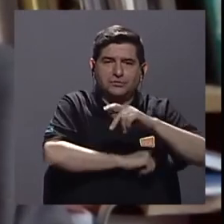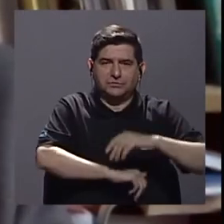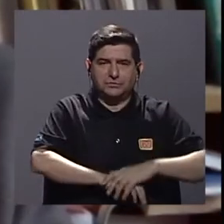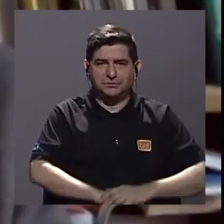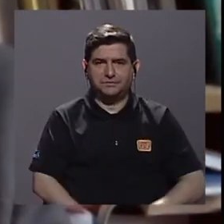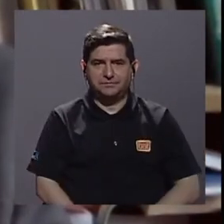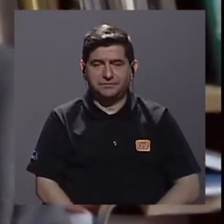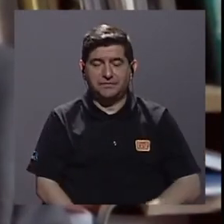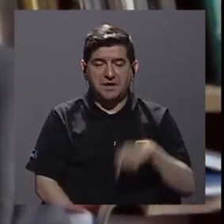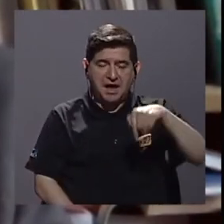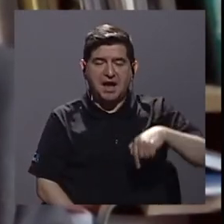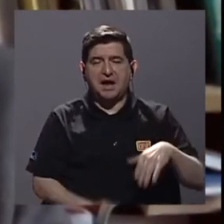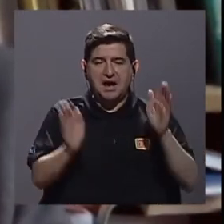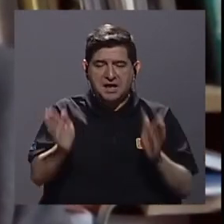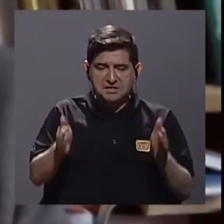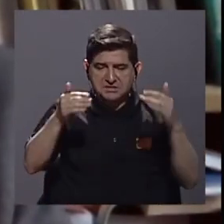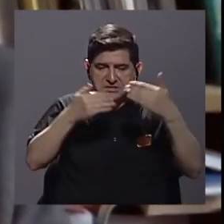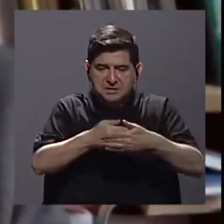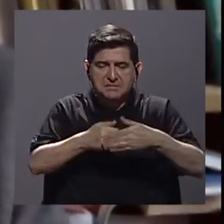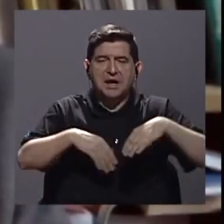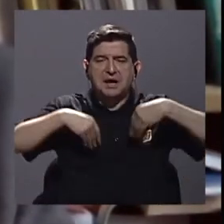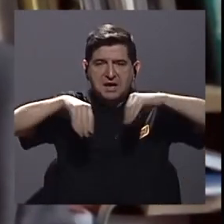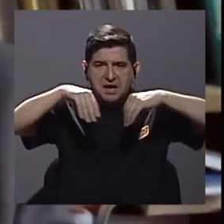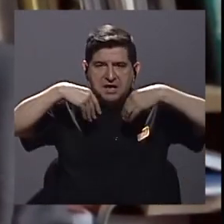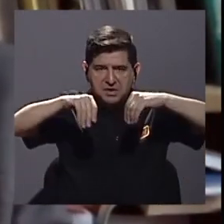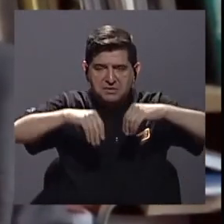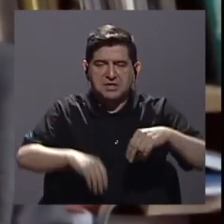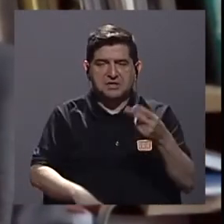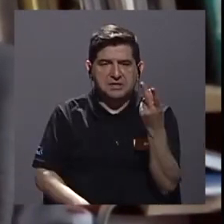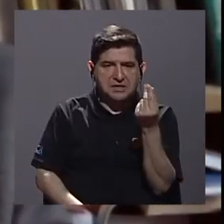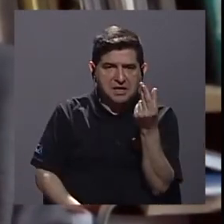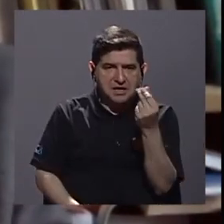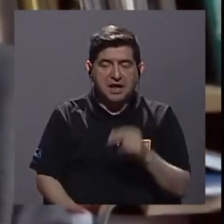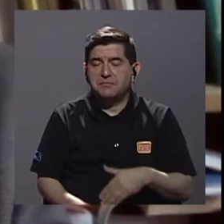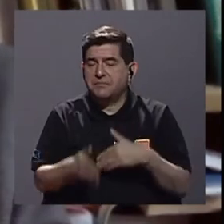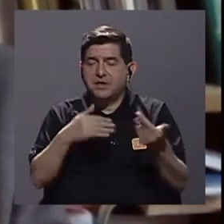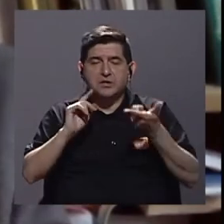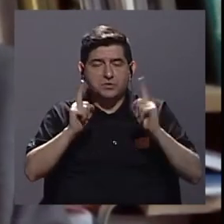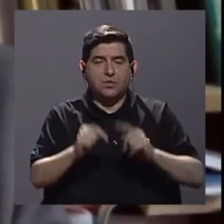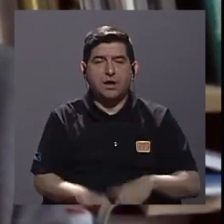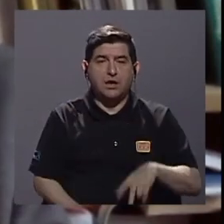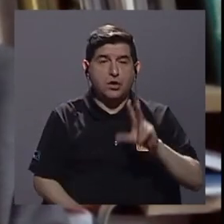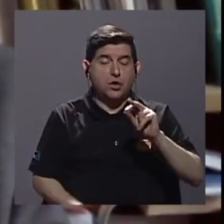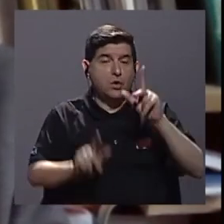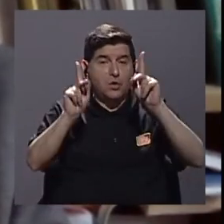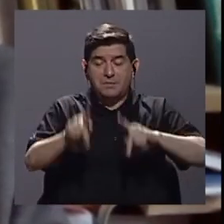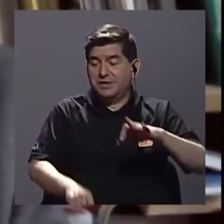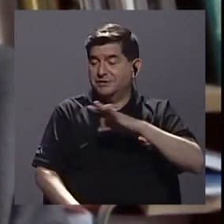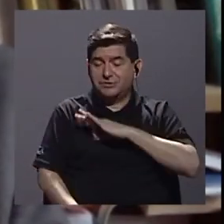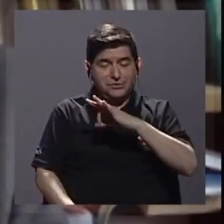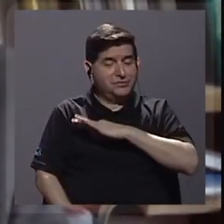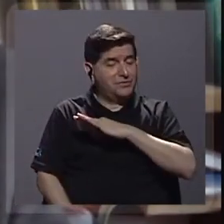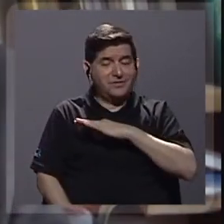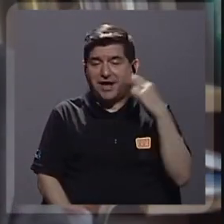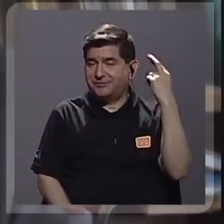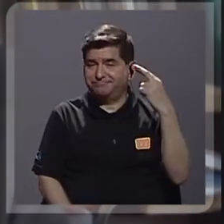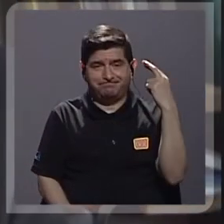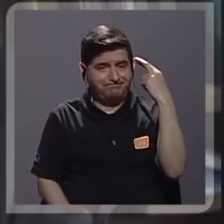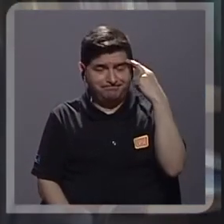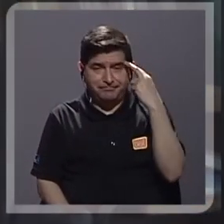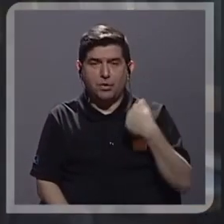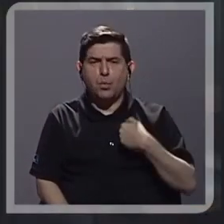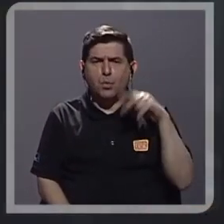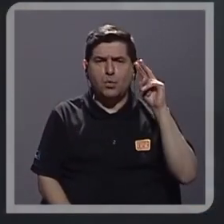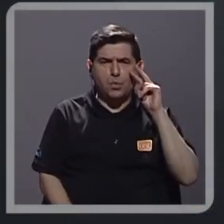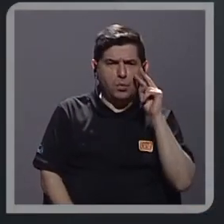empacarlos y venderlos al precio que sea. No es que el consumidor se está beneficiando por eso. Si uno ve, por